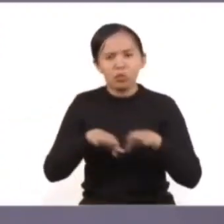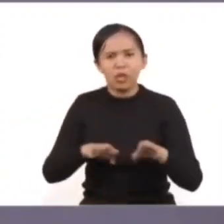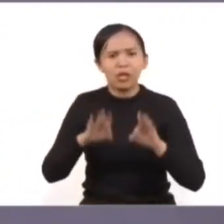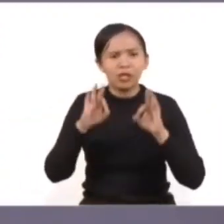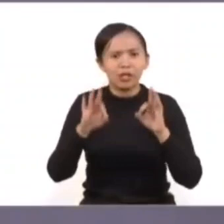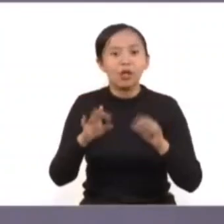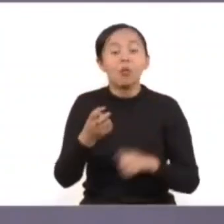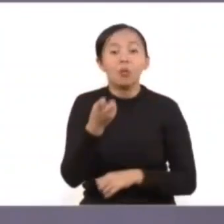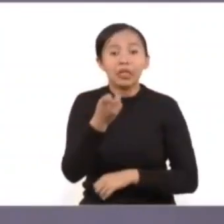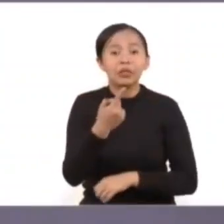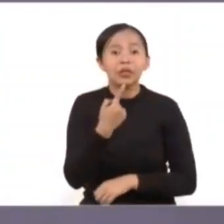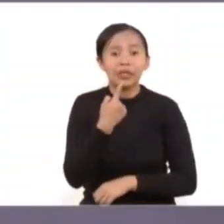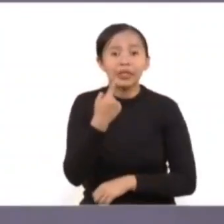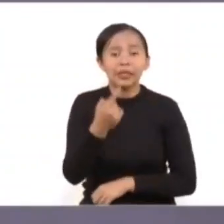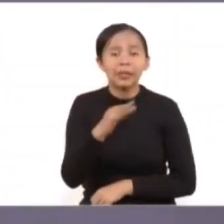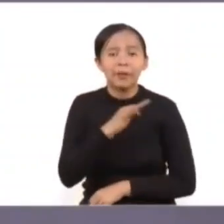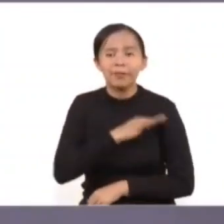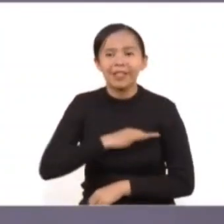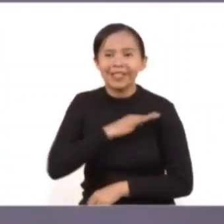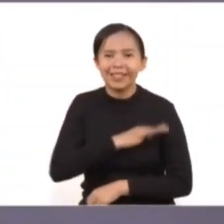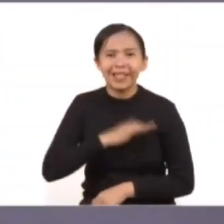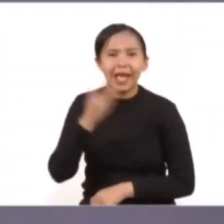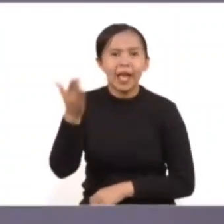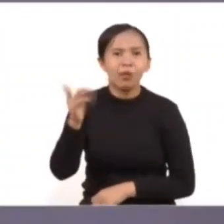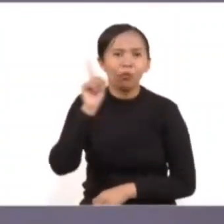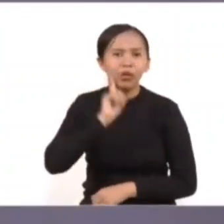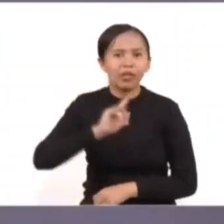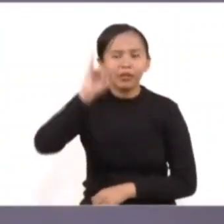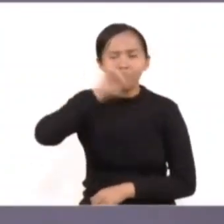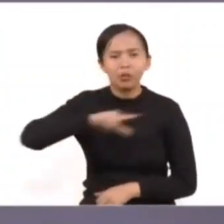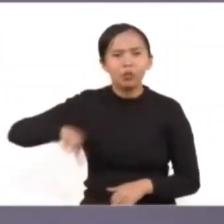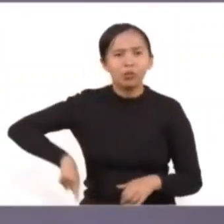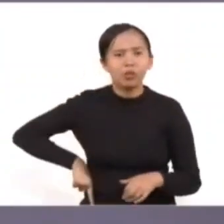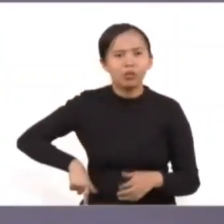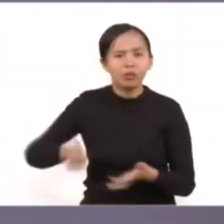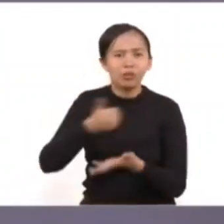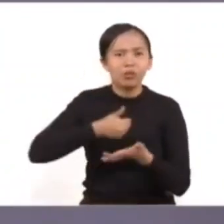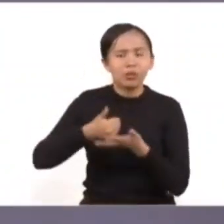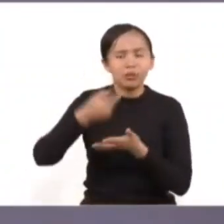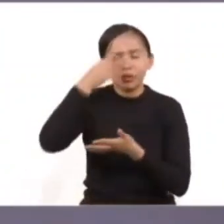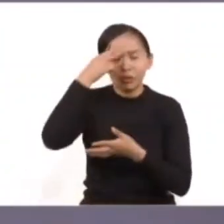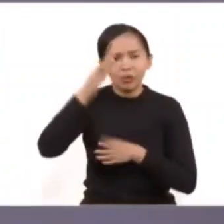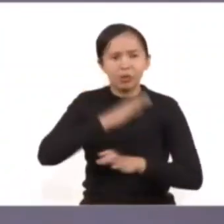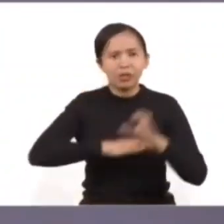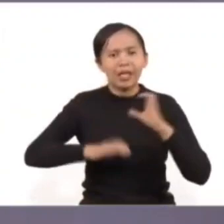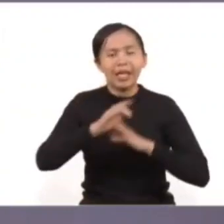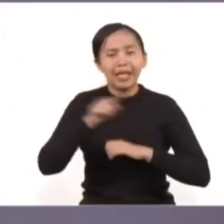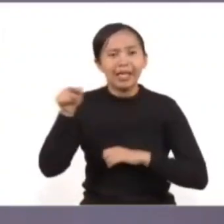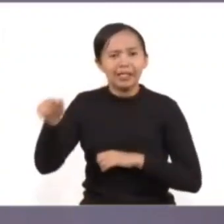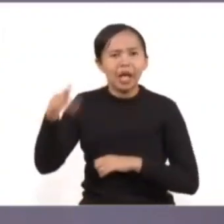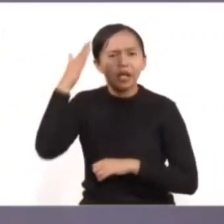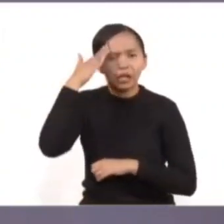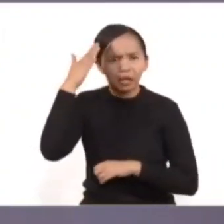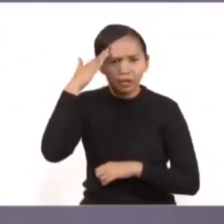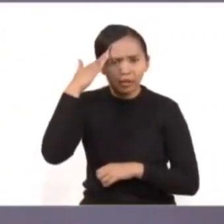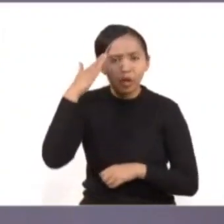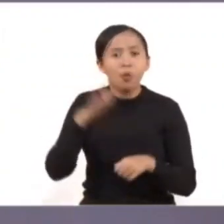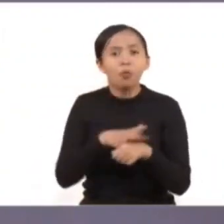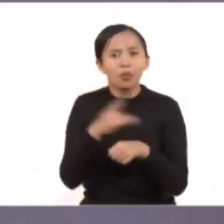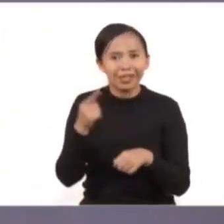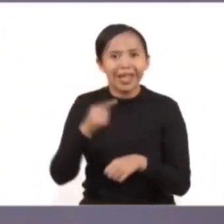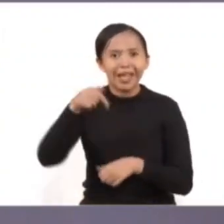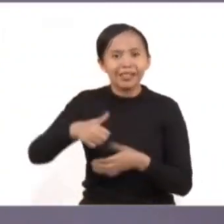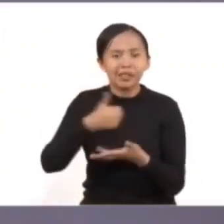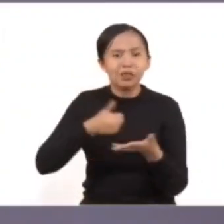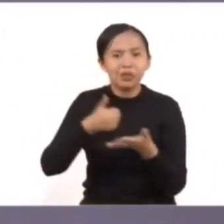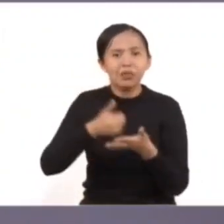de este medio quiero felicitar a la doctora Claudia Sheinbaum, quien está al frente de este equipo de trabajo, porque lo que sucede